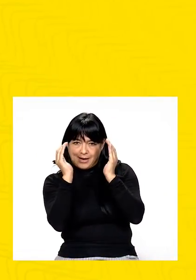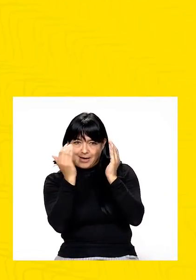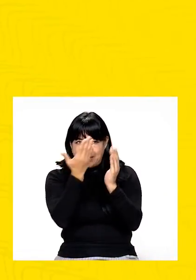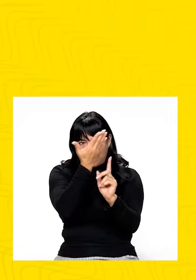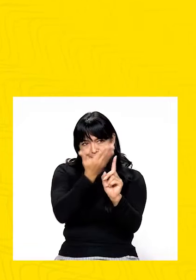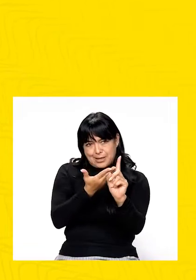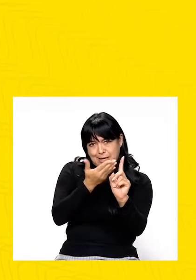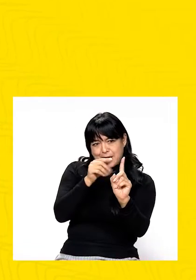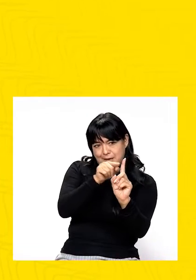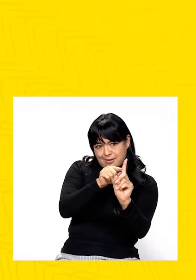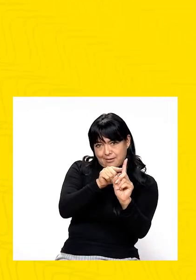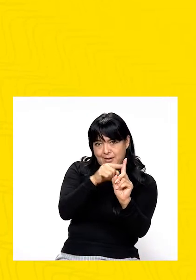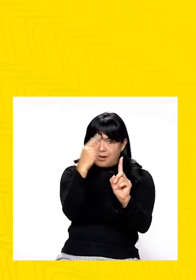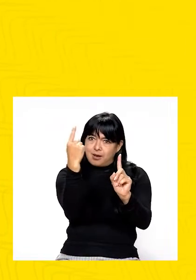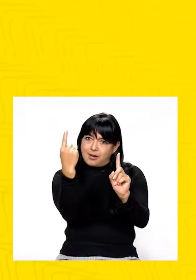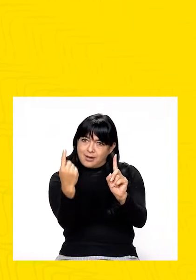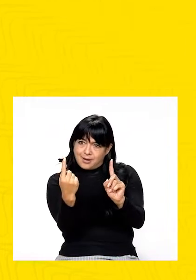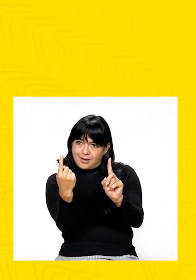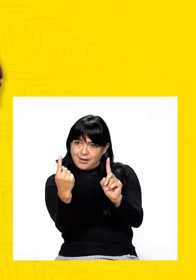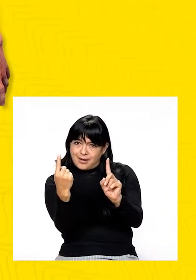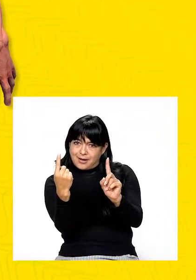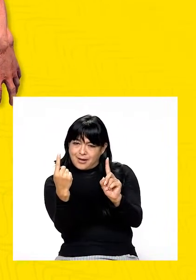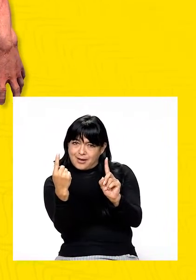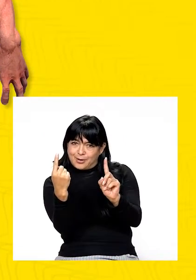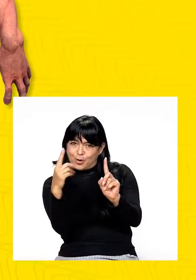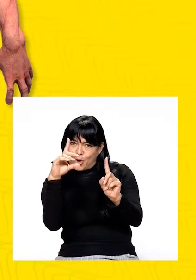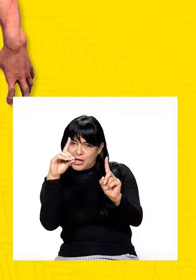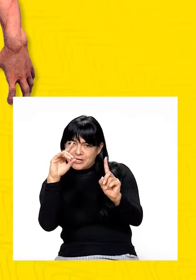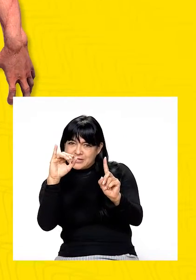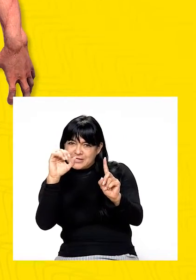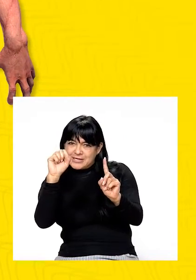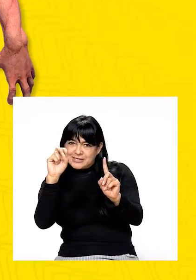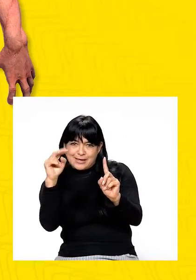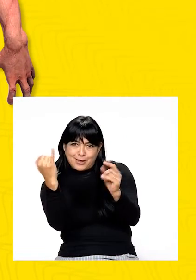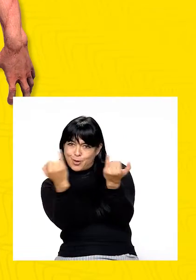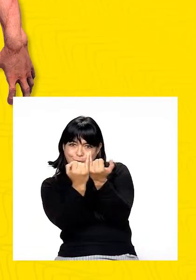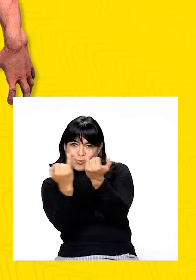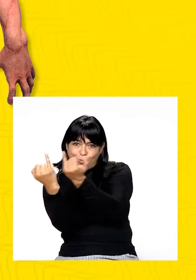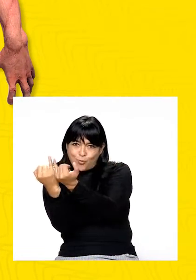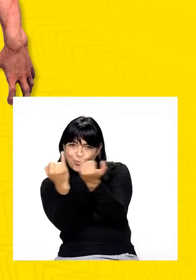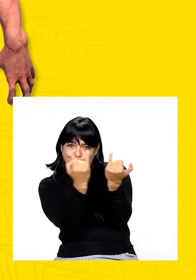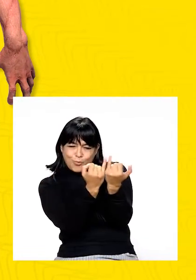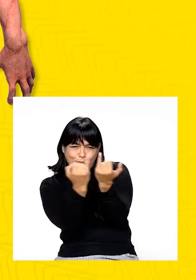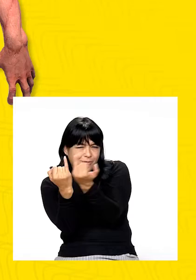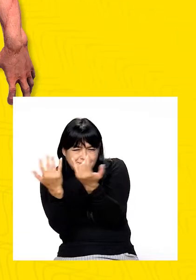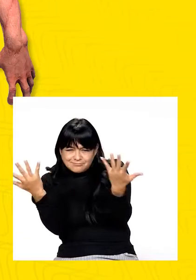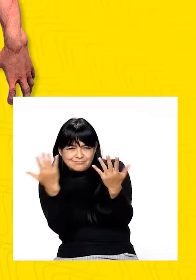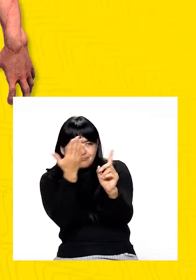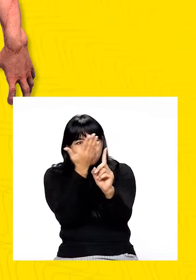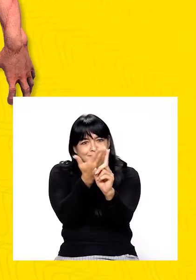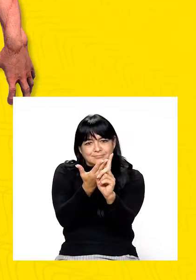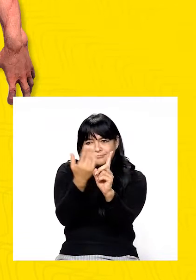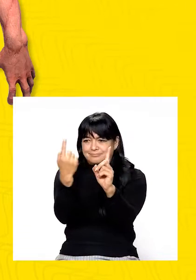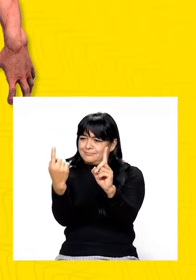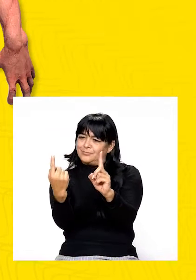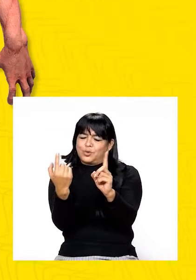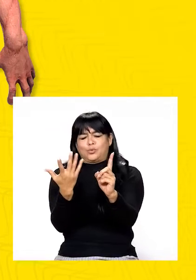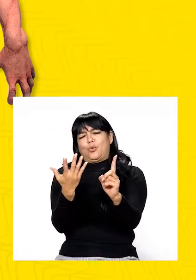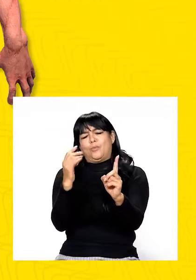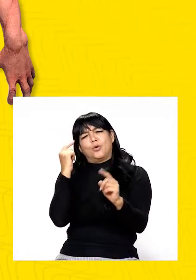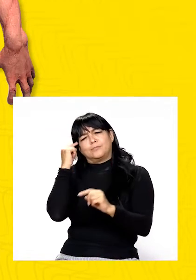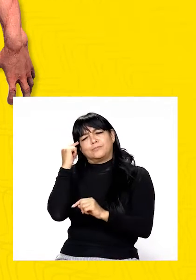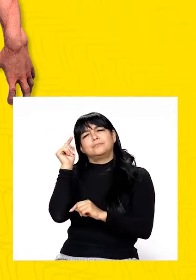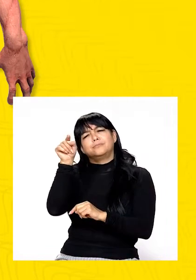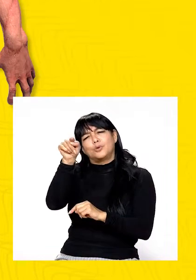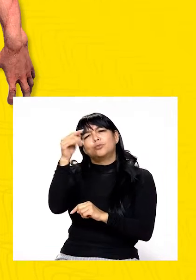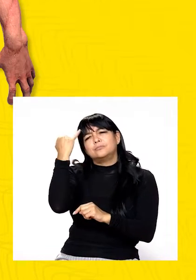¡Compare la imagen anterior de Quasimodo con la imagen de la compañía Disney sobre el mismo personaje! ¿Cómo